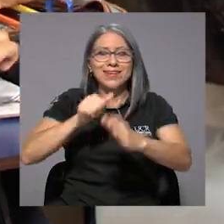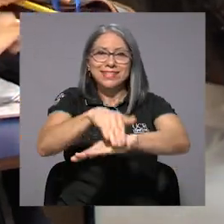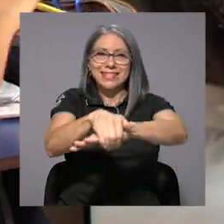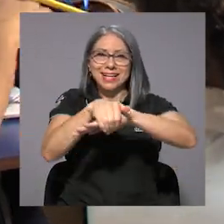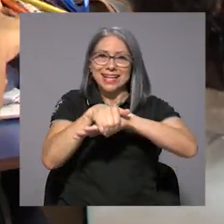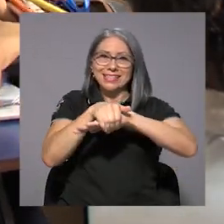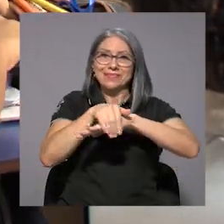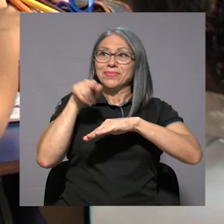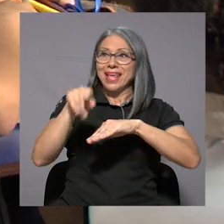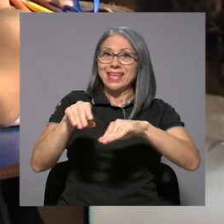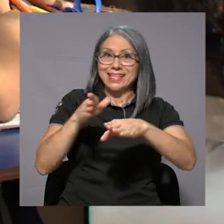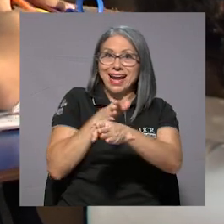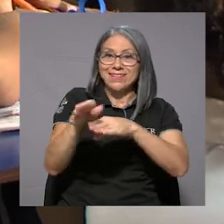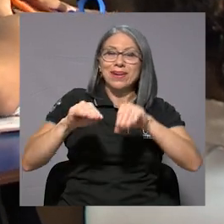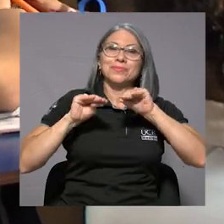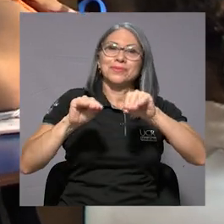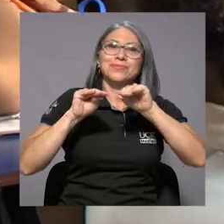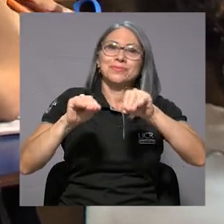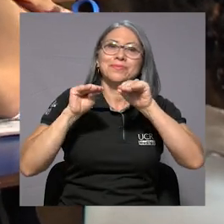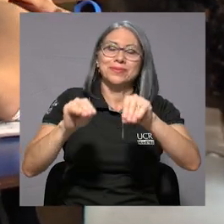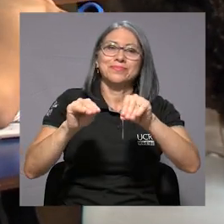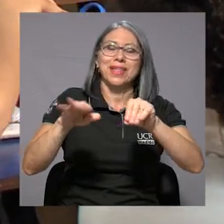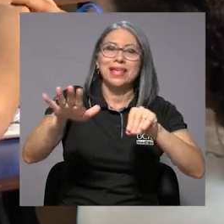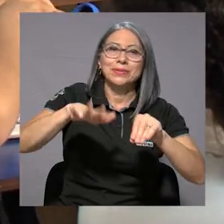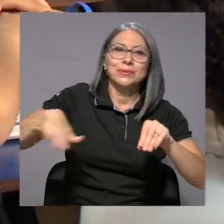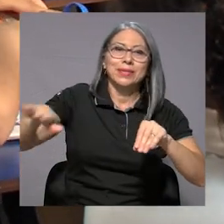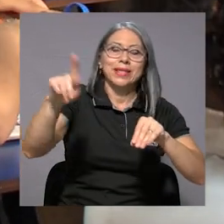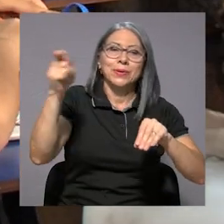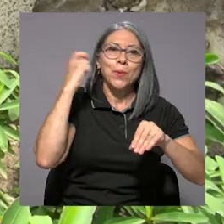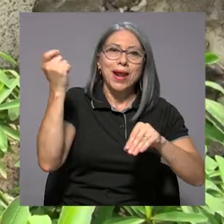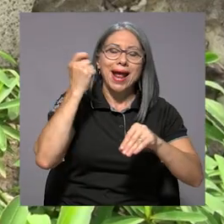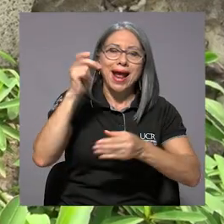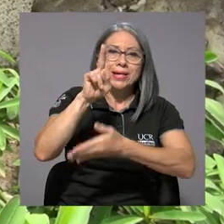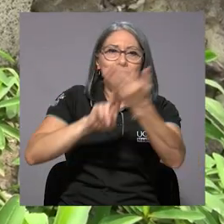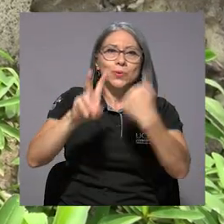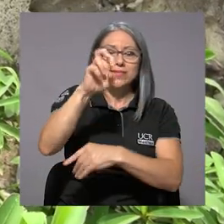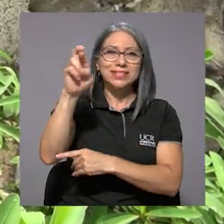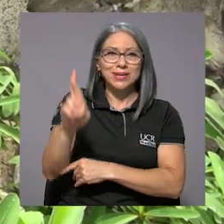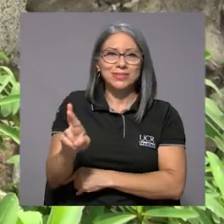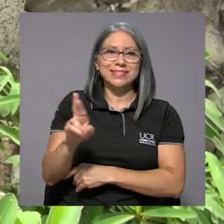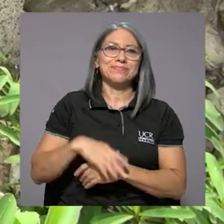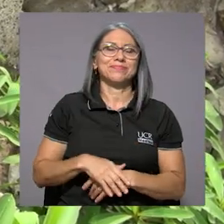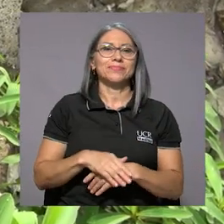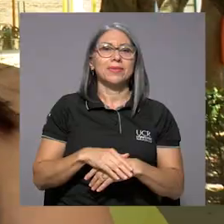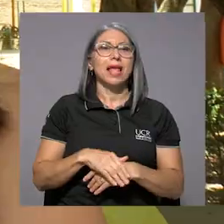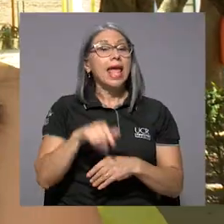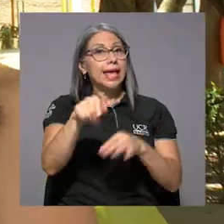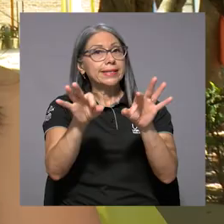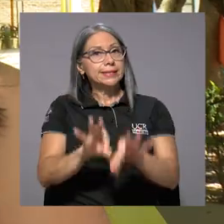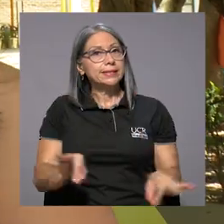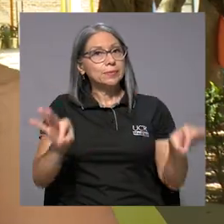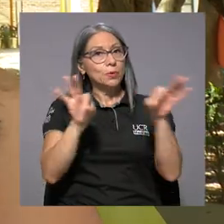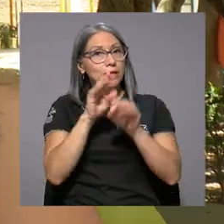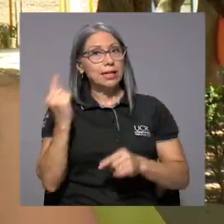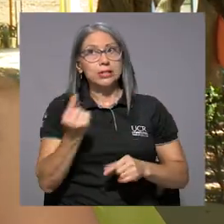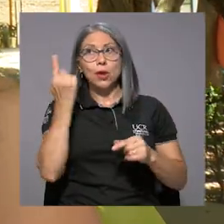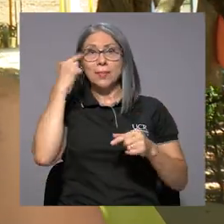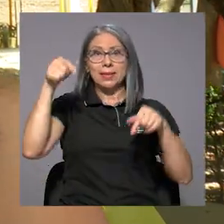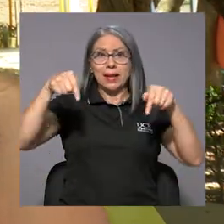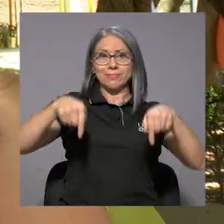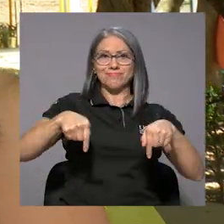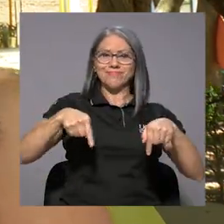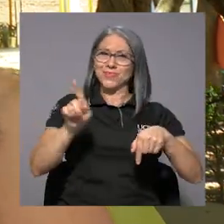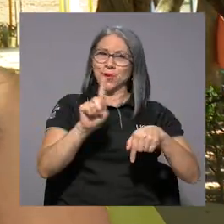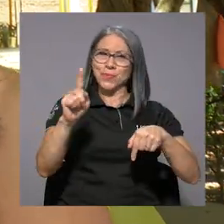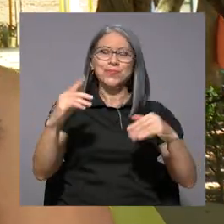énfasis en inglés se ofrecerá en la sede de guanacaste de la universidad de costa rica es importante no sólo para la